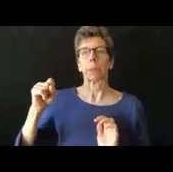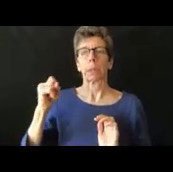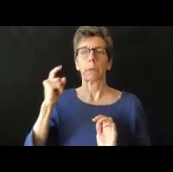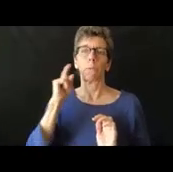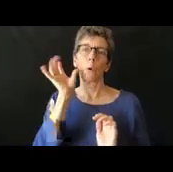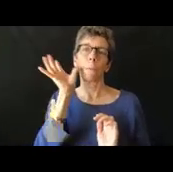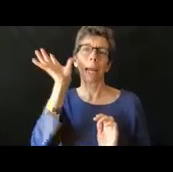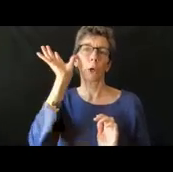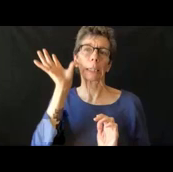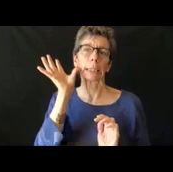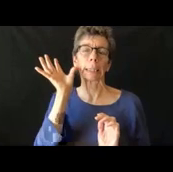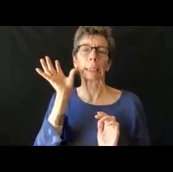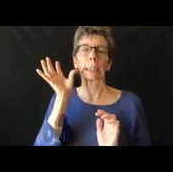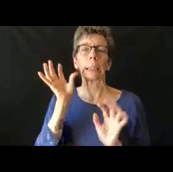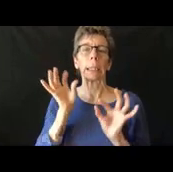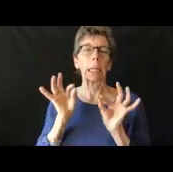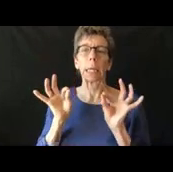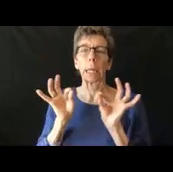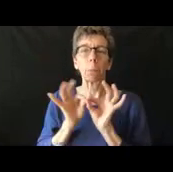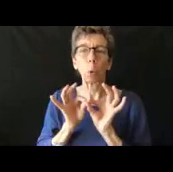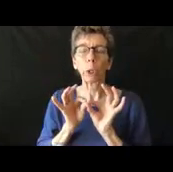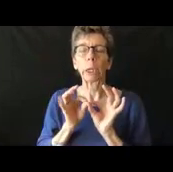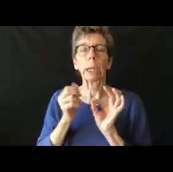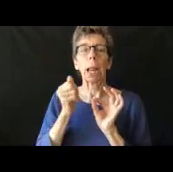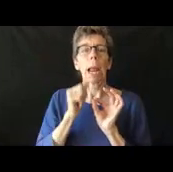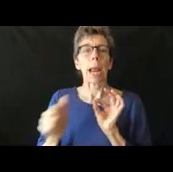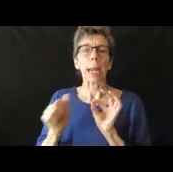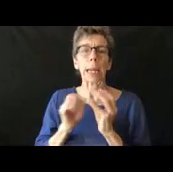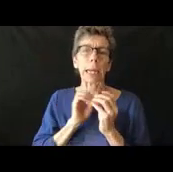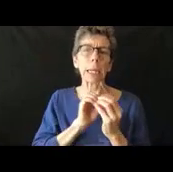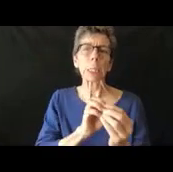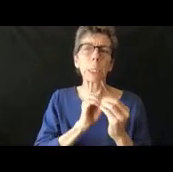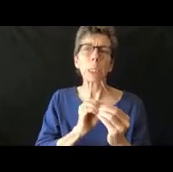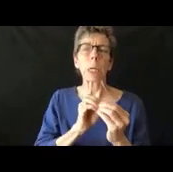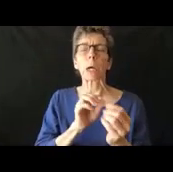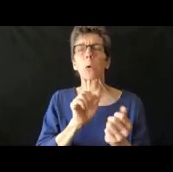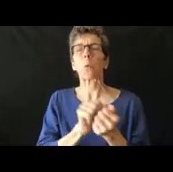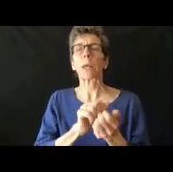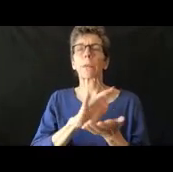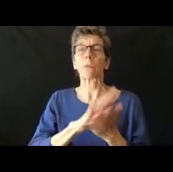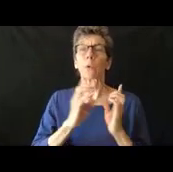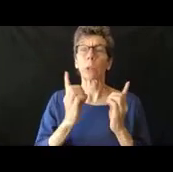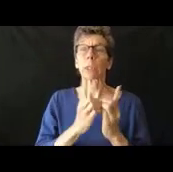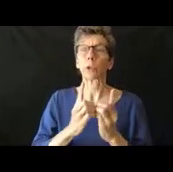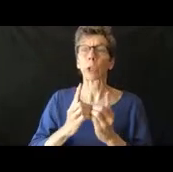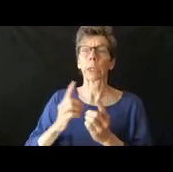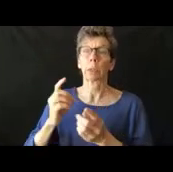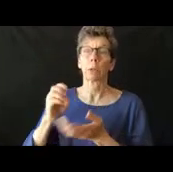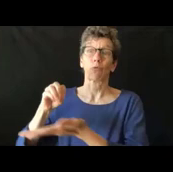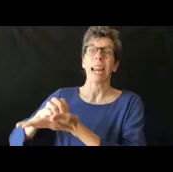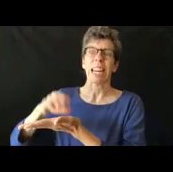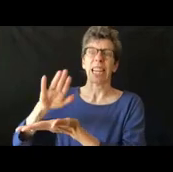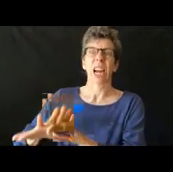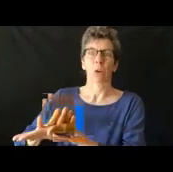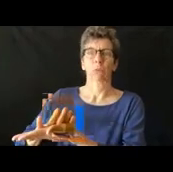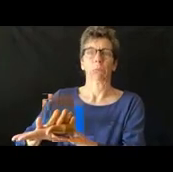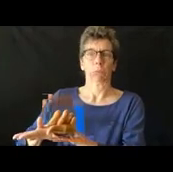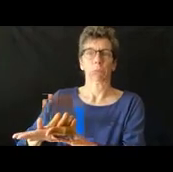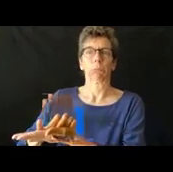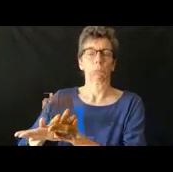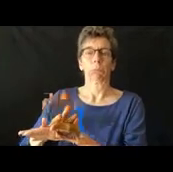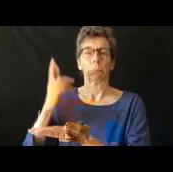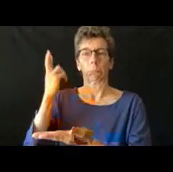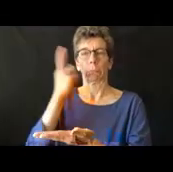escribiendo con el distrito de educación servicios y la razón por la que queremos hacer